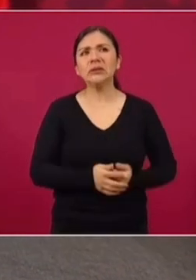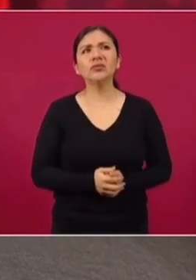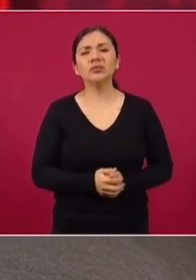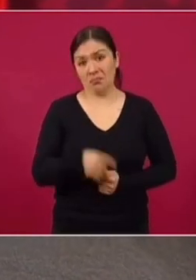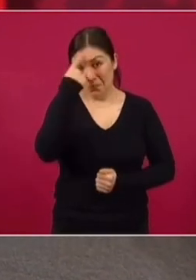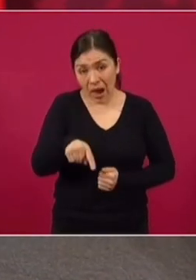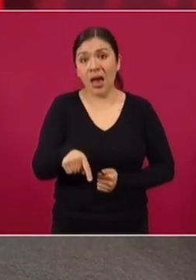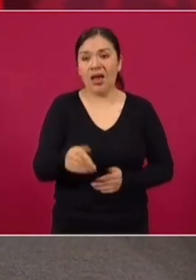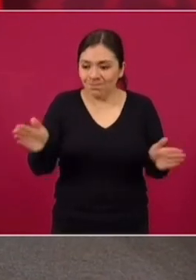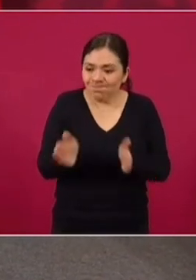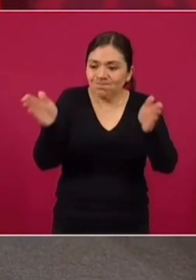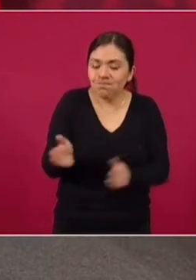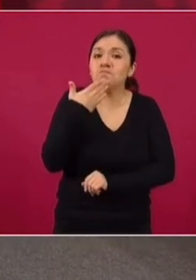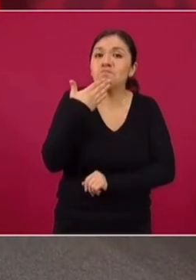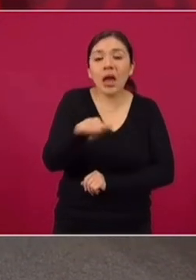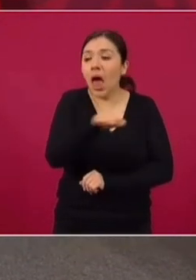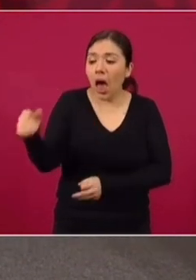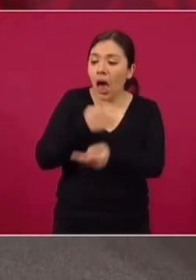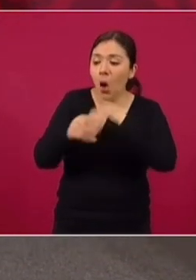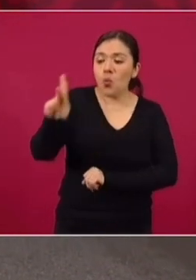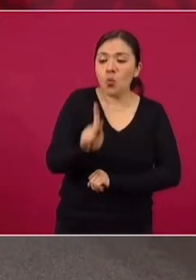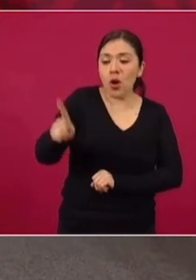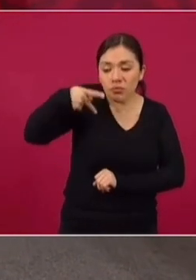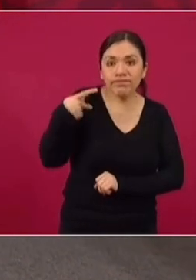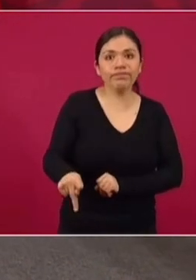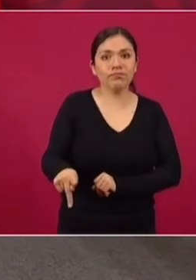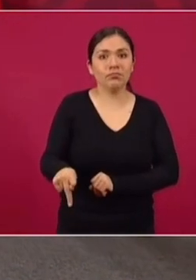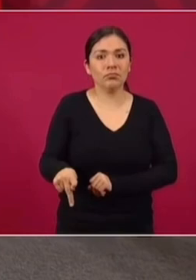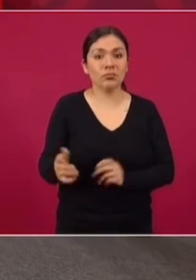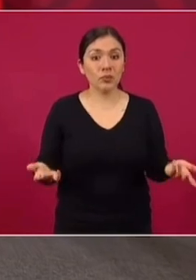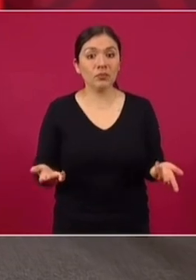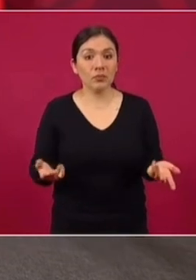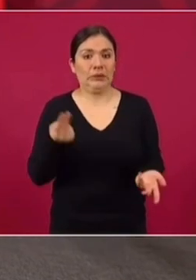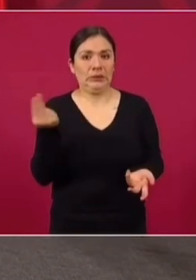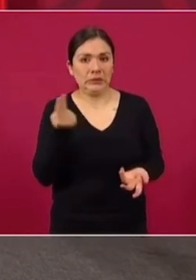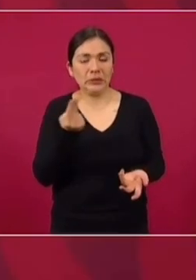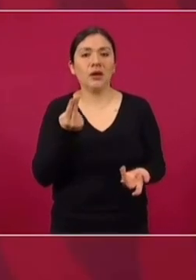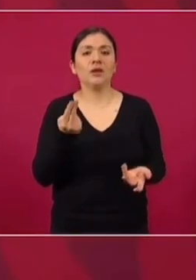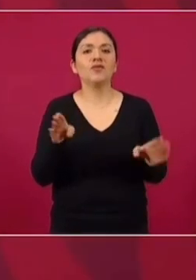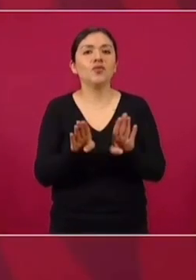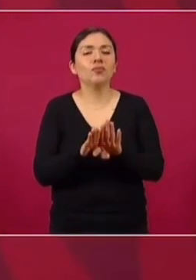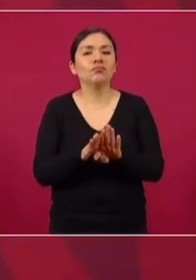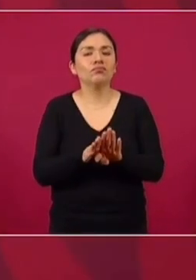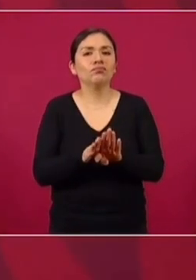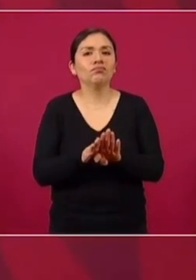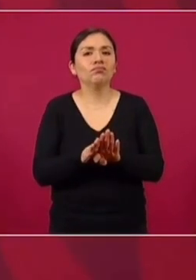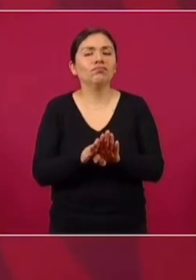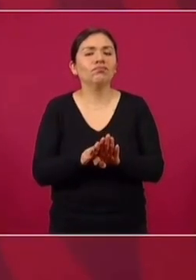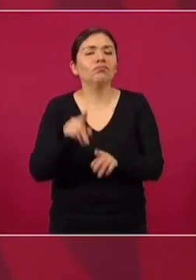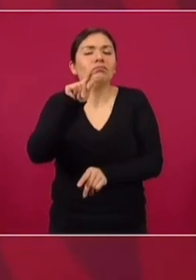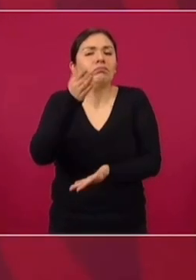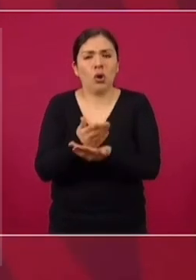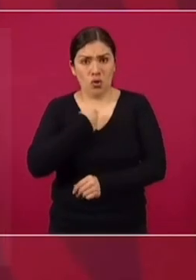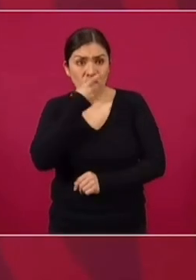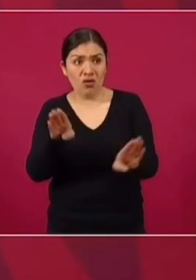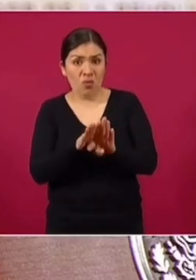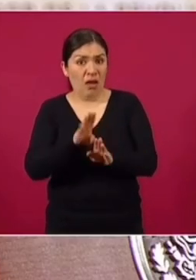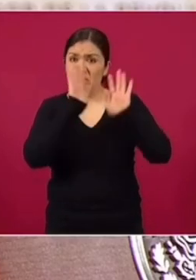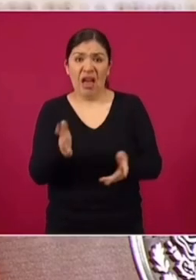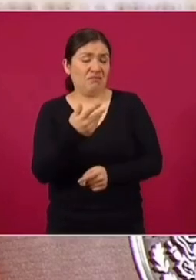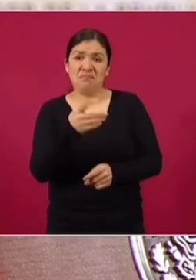por el bien de nuestros pueblos, a tener una pausa. No hablé de ruptura,